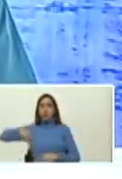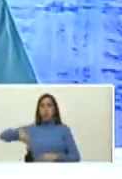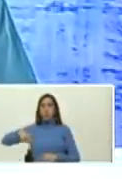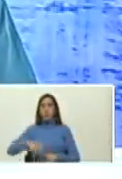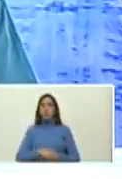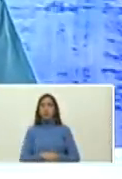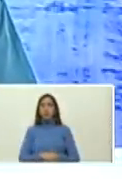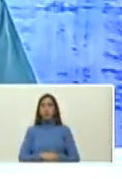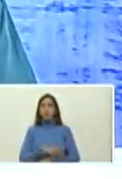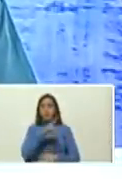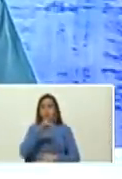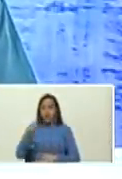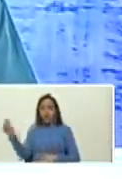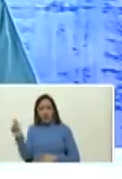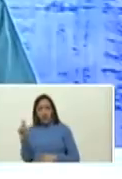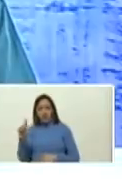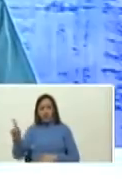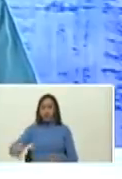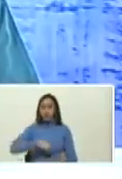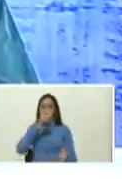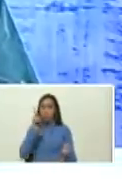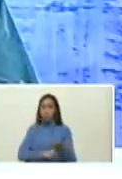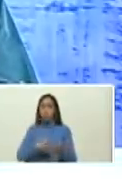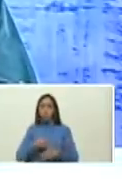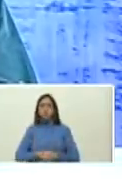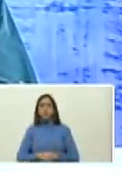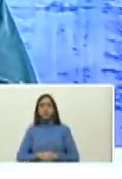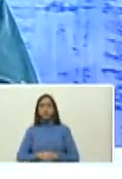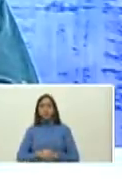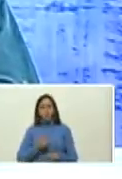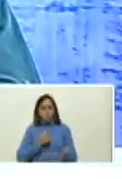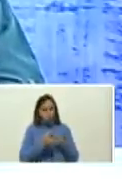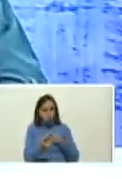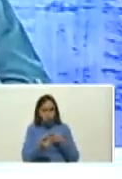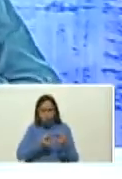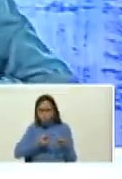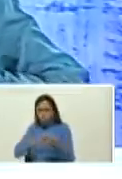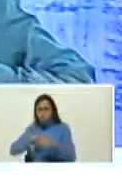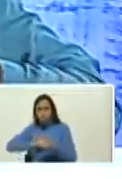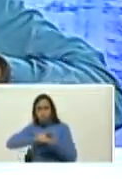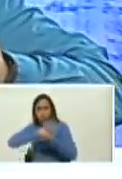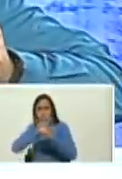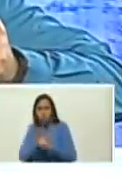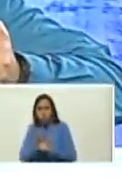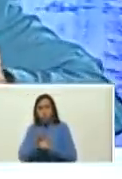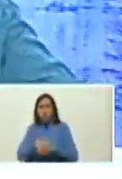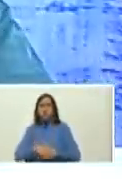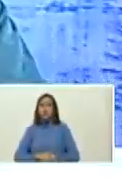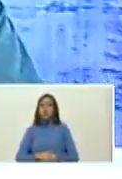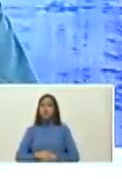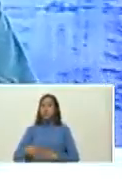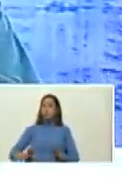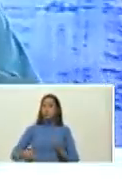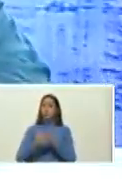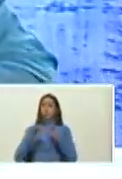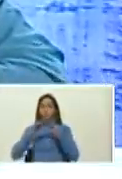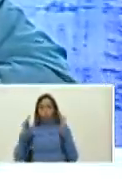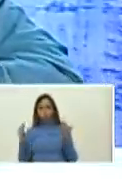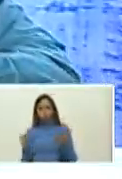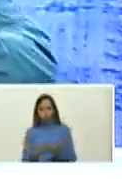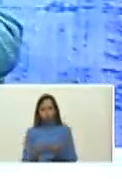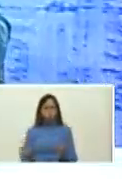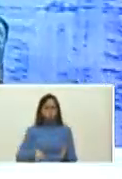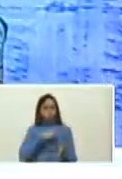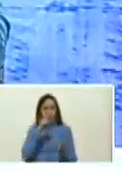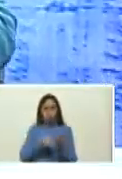20 meses llevando y administrando esta pandemia que golpeó al mundo entero y que